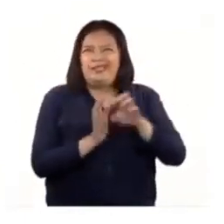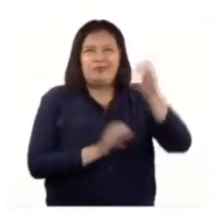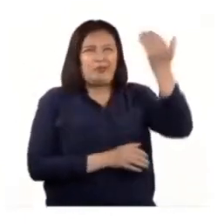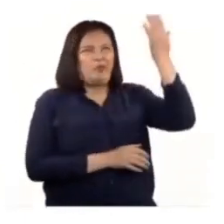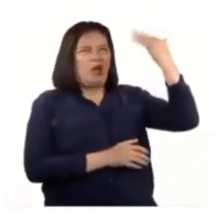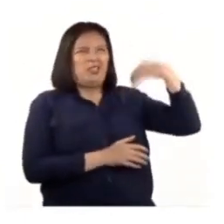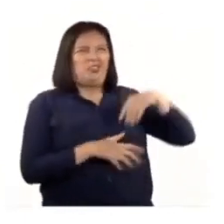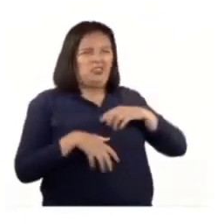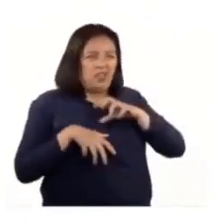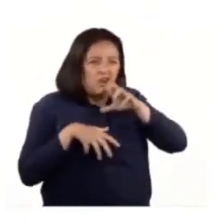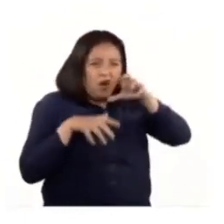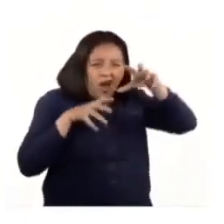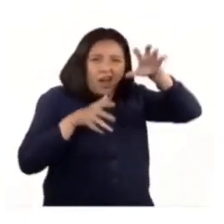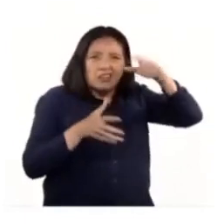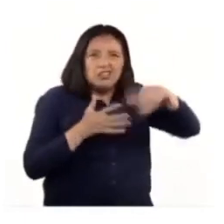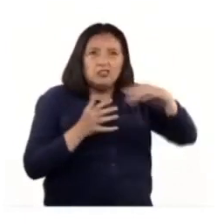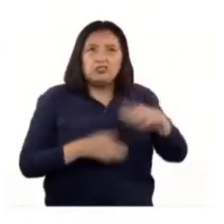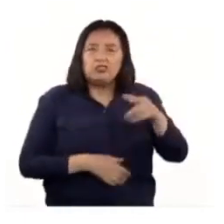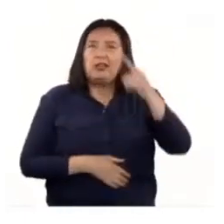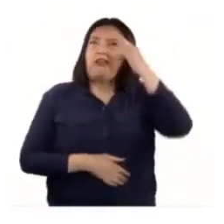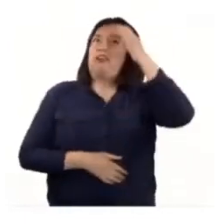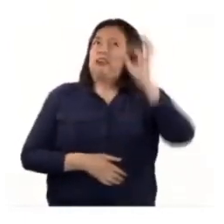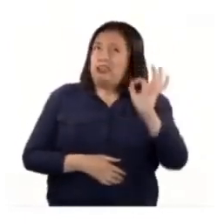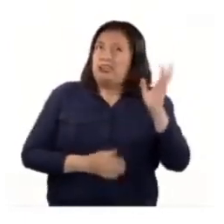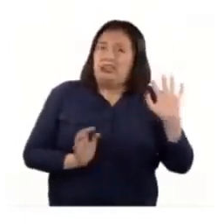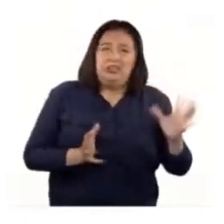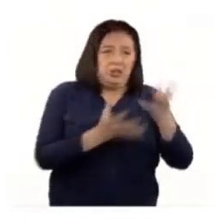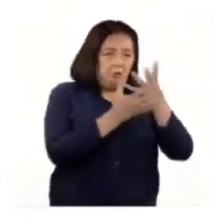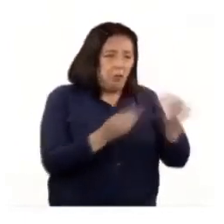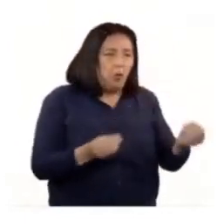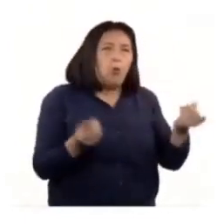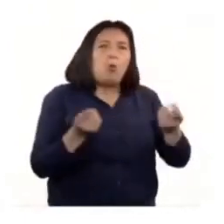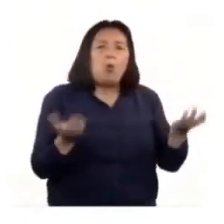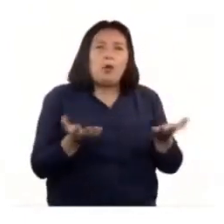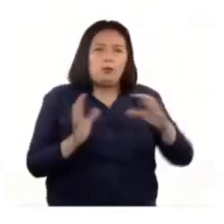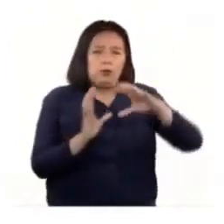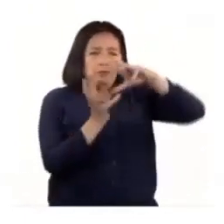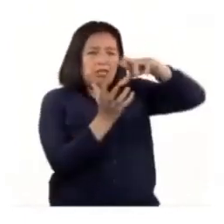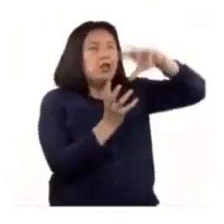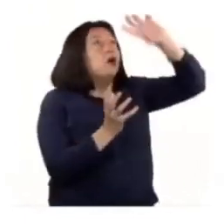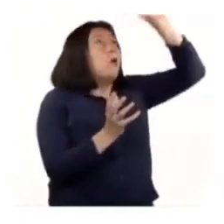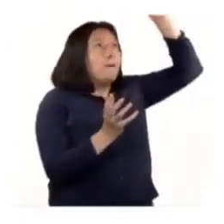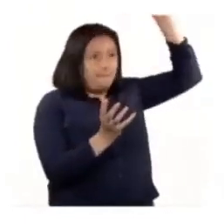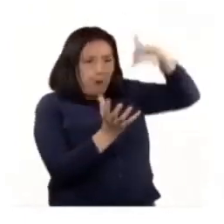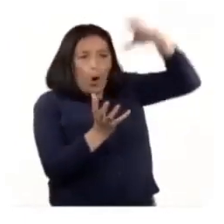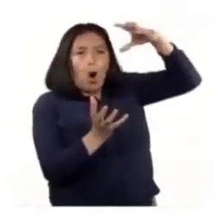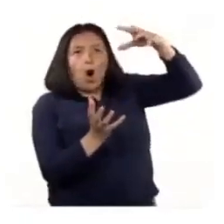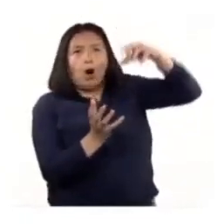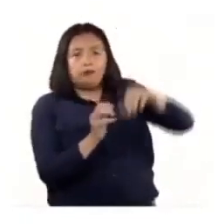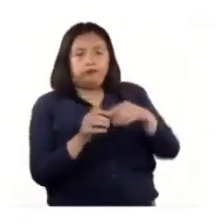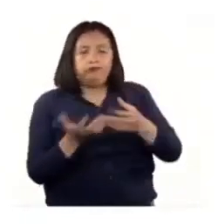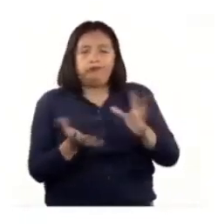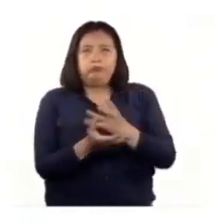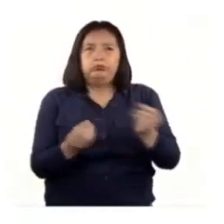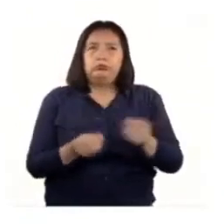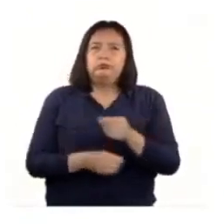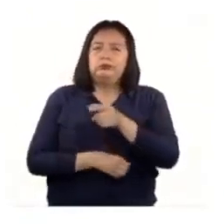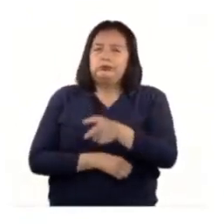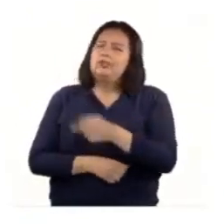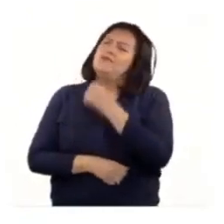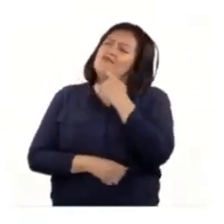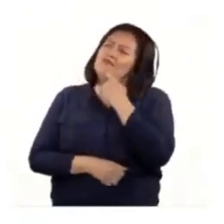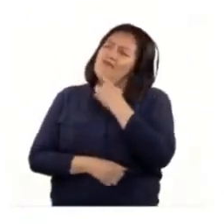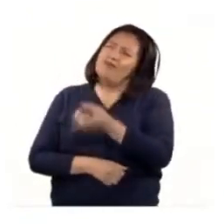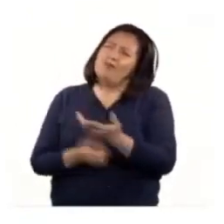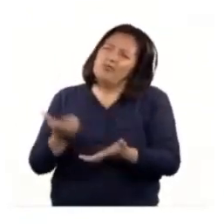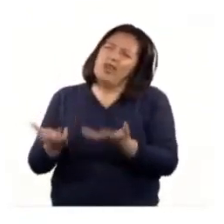les pasó a los dinosaurios, que se cree que se extinguieron cuando un meteorito gigante cayó en la Tierra. La extinción de